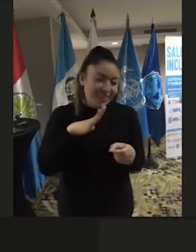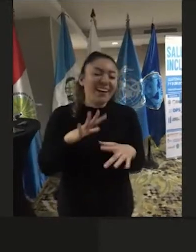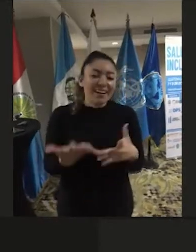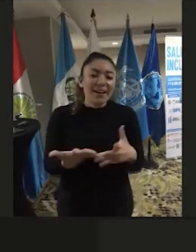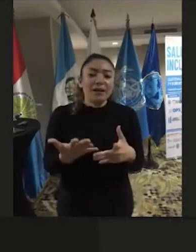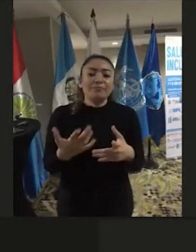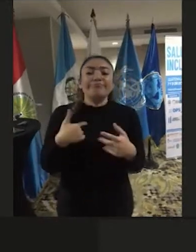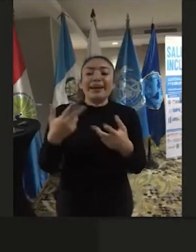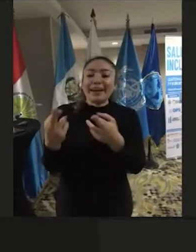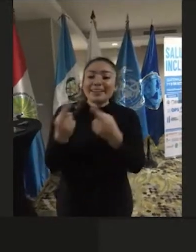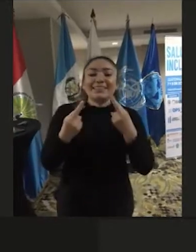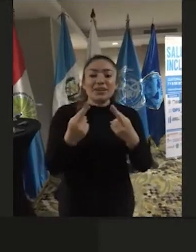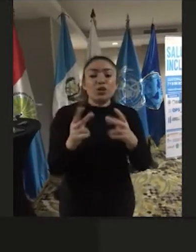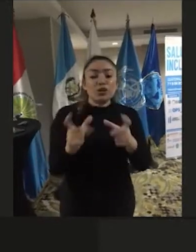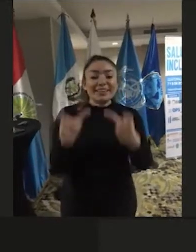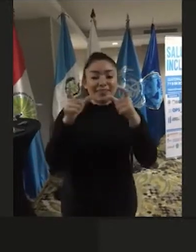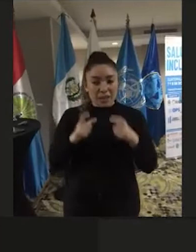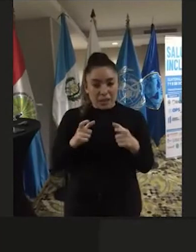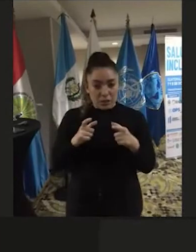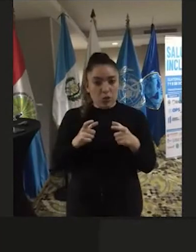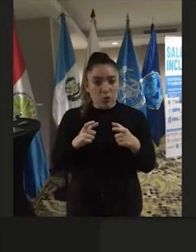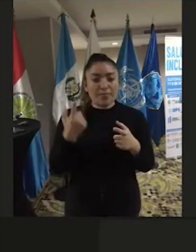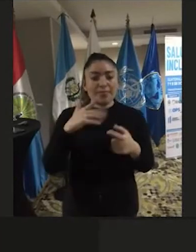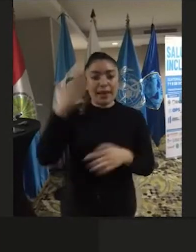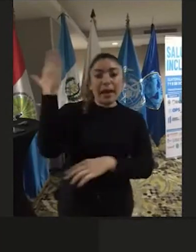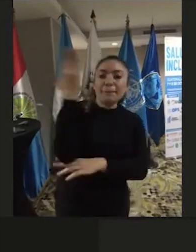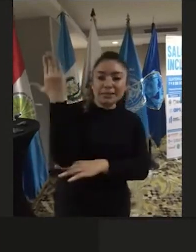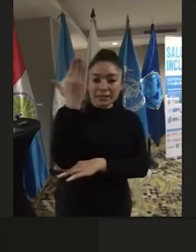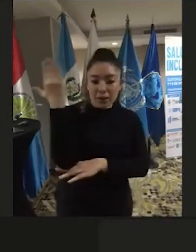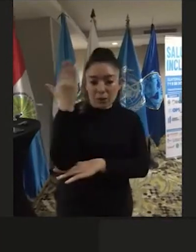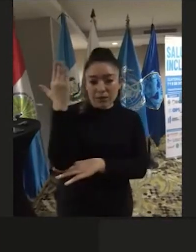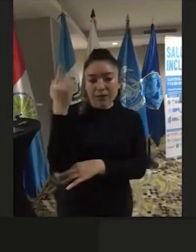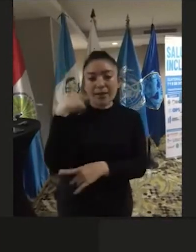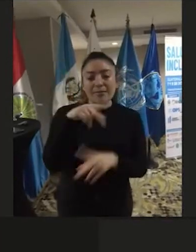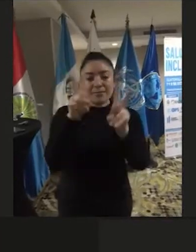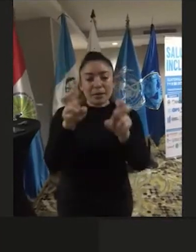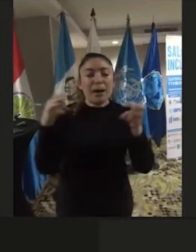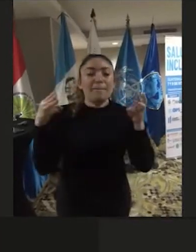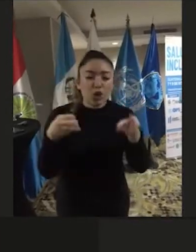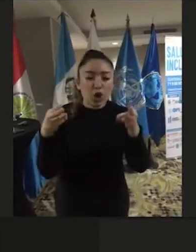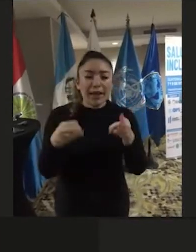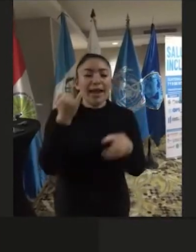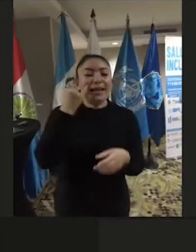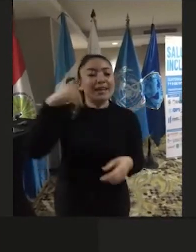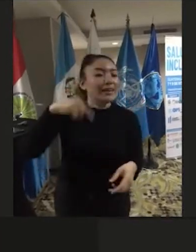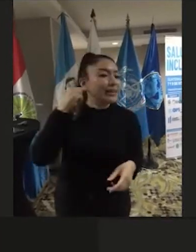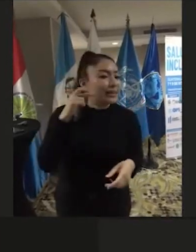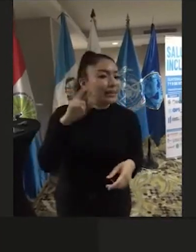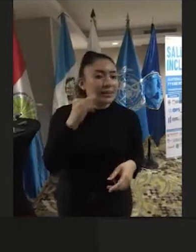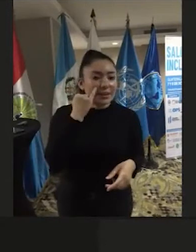recibiendo la certificación de capacitadores en la metodología Ingrid H.